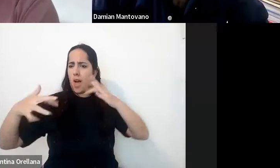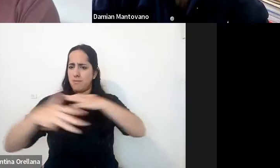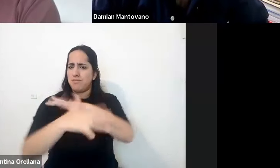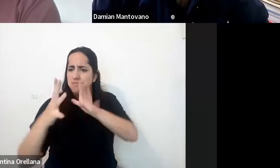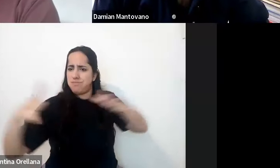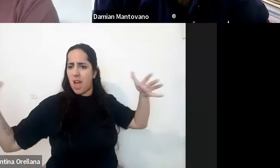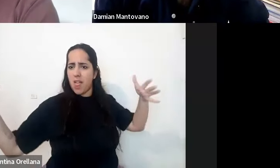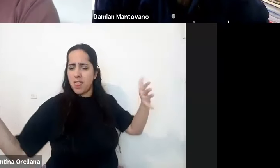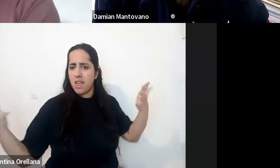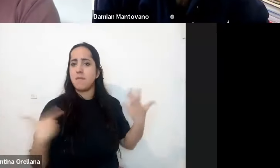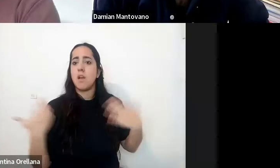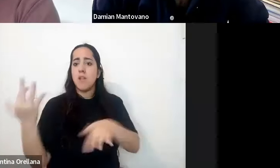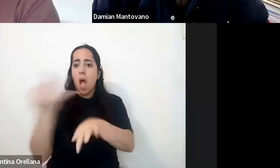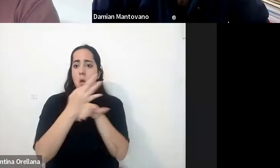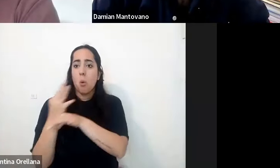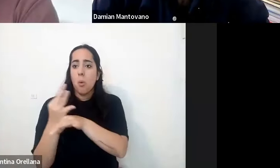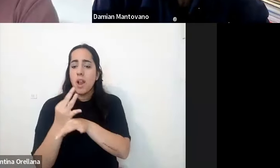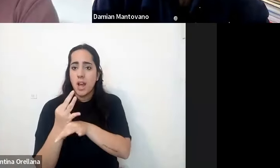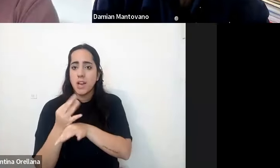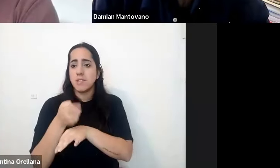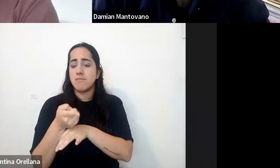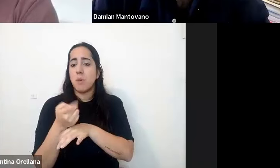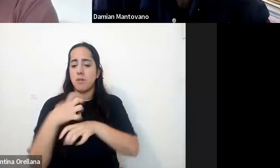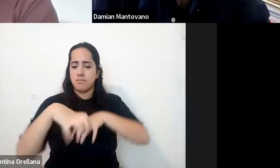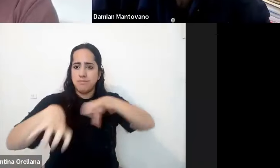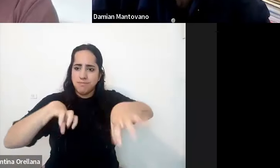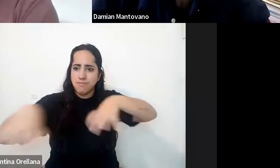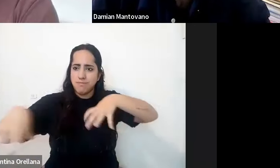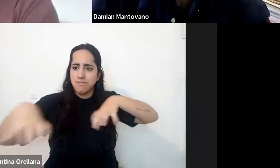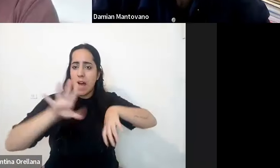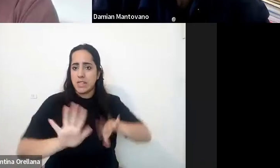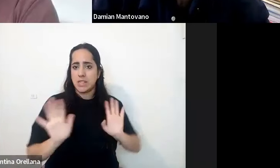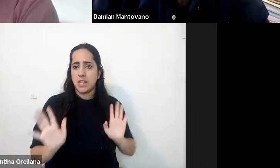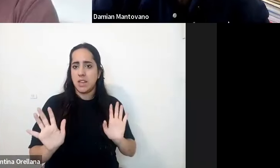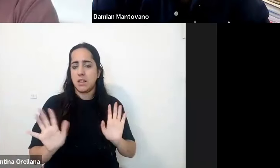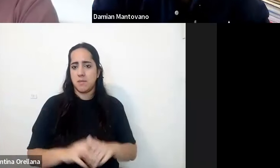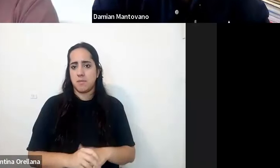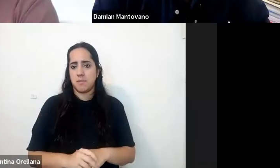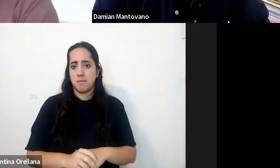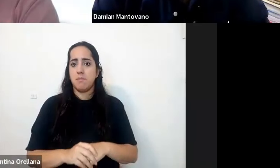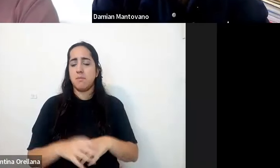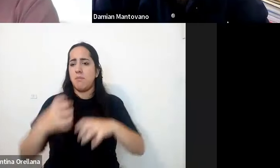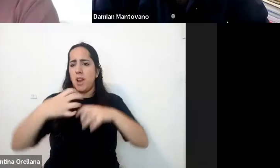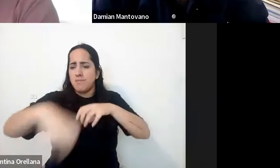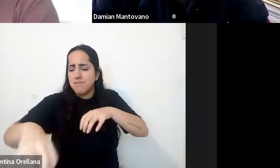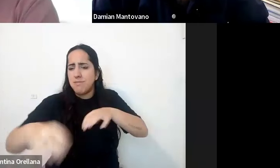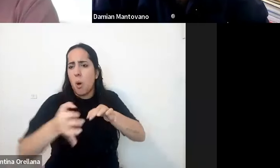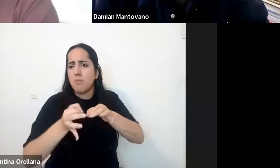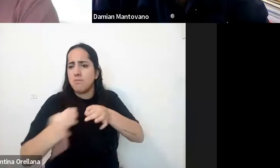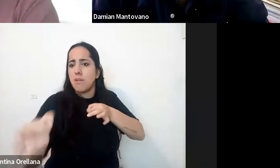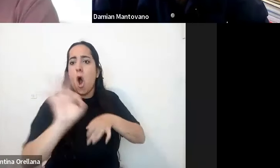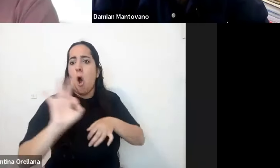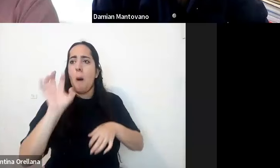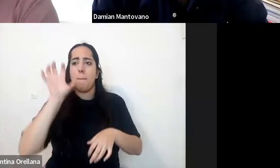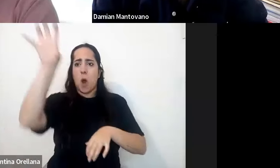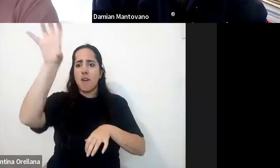donde las escuelas están distribuidas de esta manera pero no en pequeñas localidades o provincias de